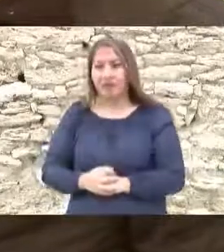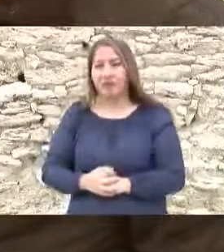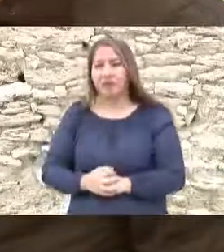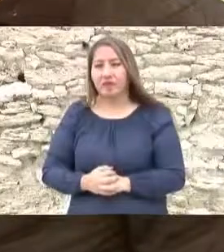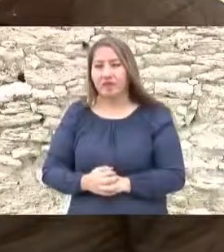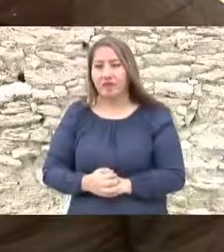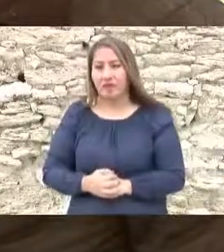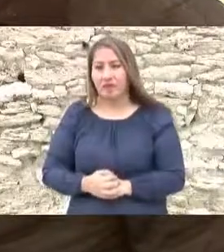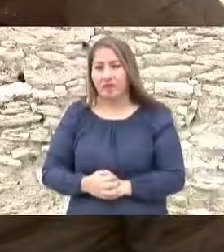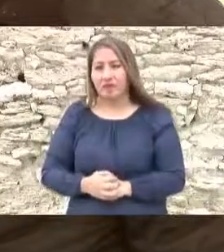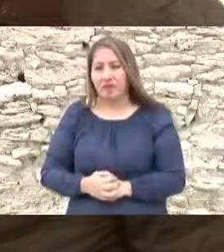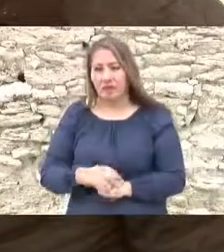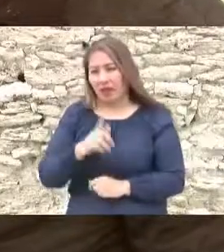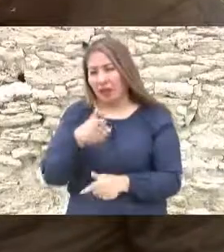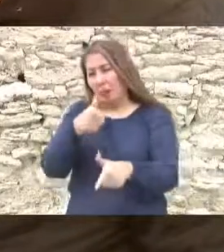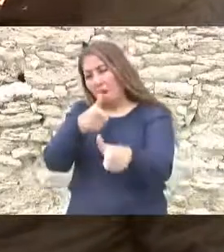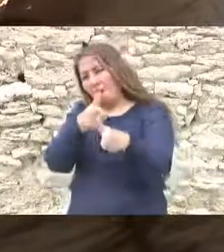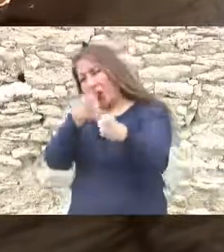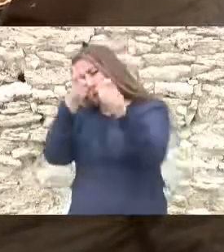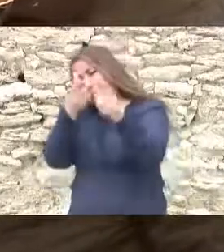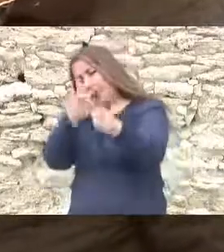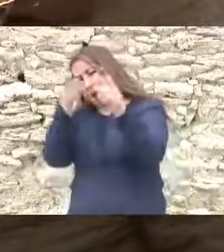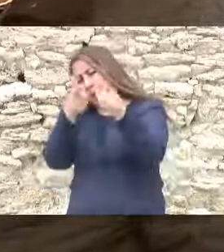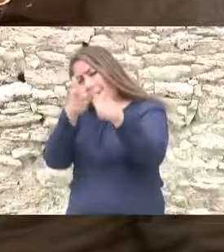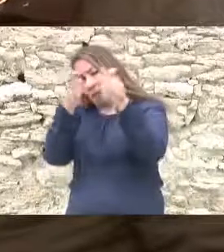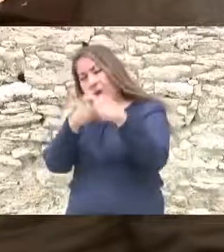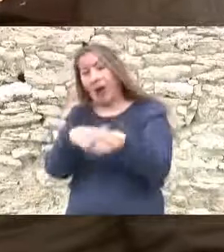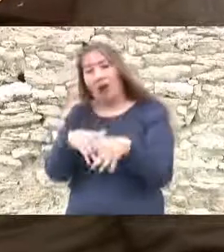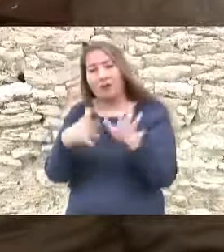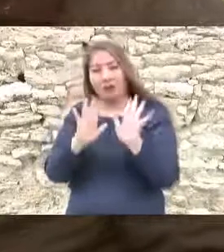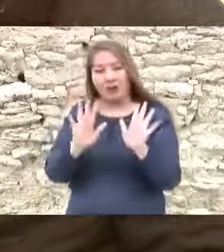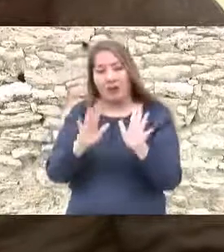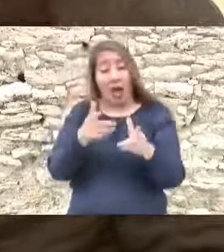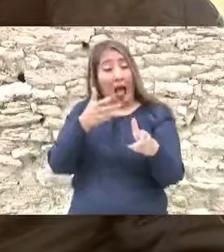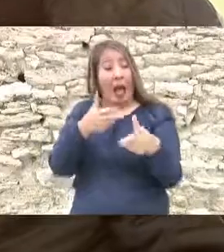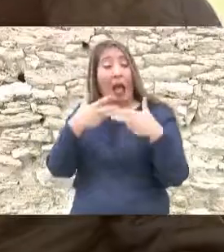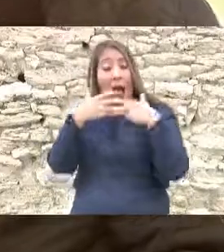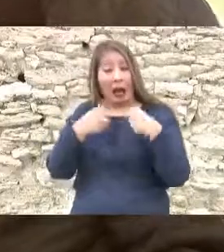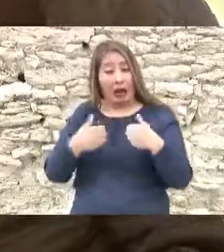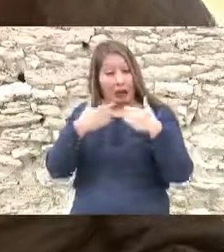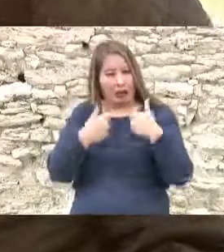la ejecución a el príncipe